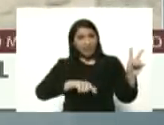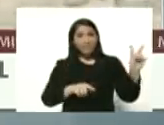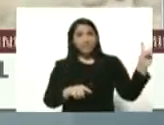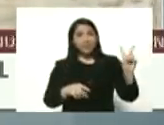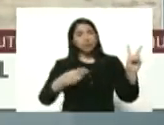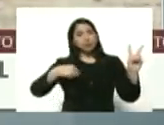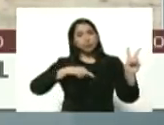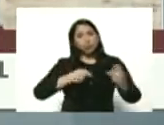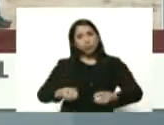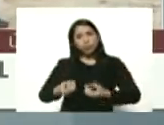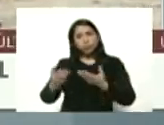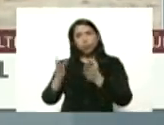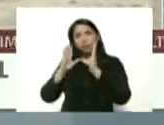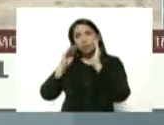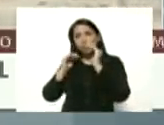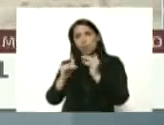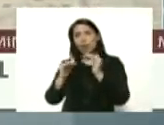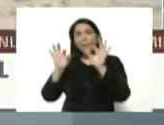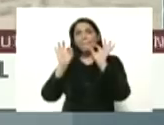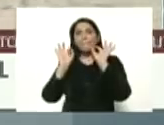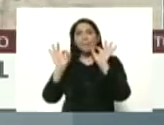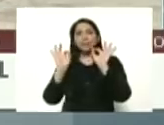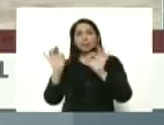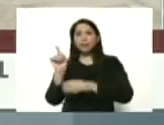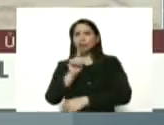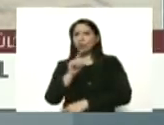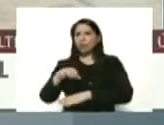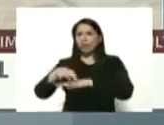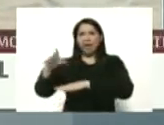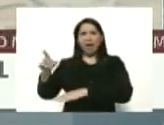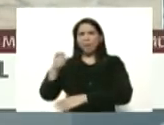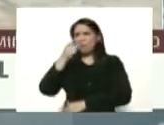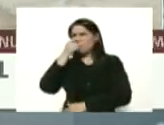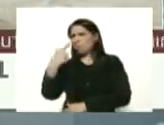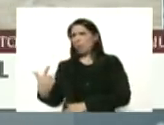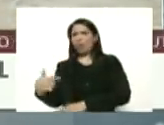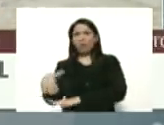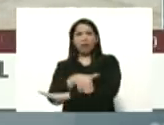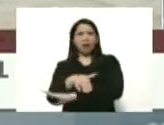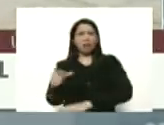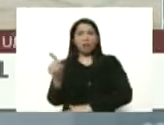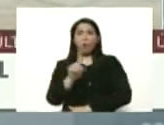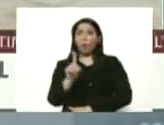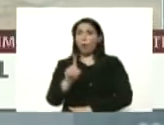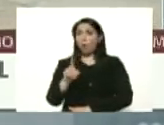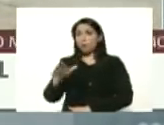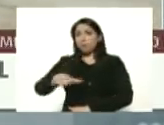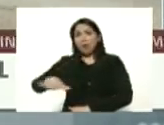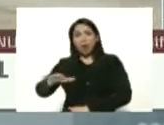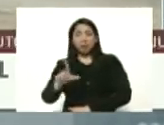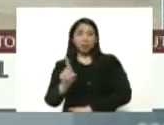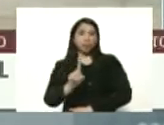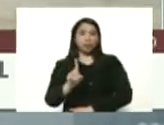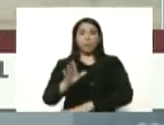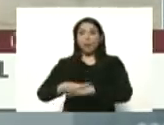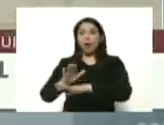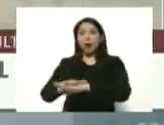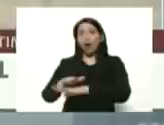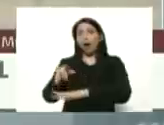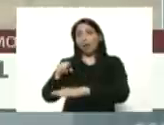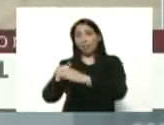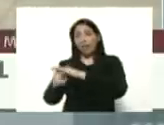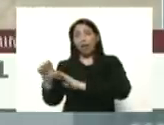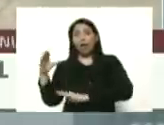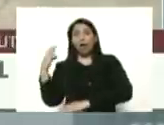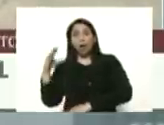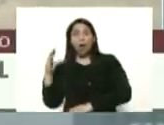dando atención especial no los estamos dejando tirados en una calle o en una plaza como está ocurriendo en Colombia